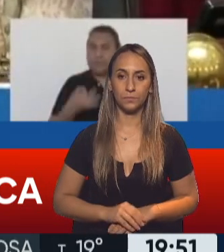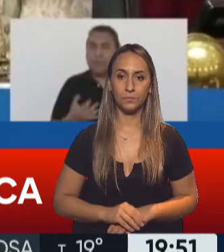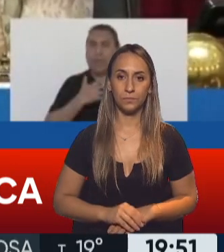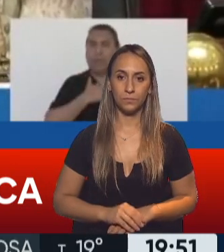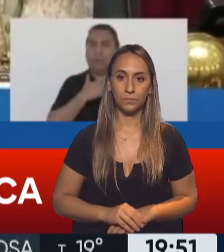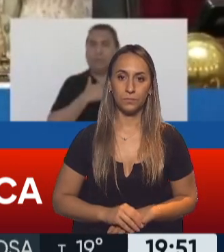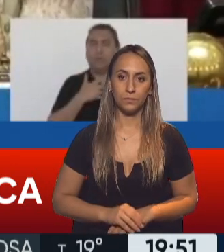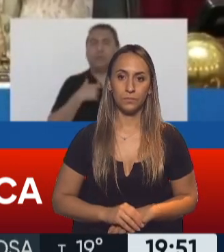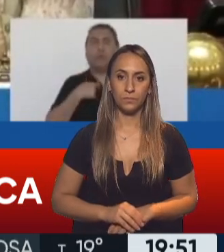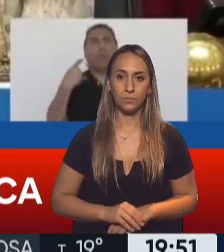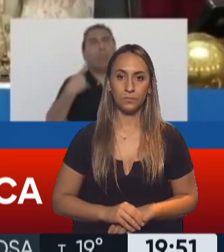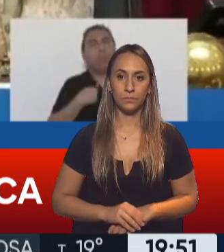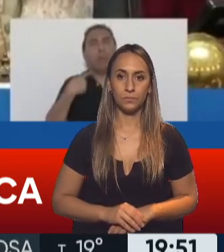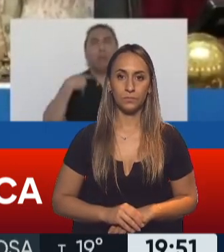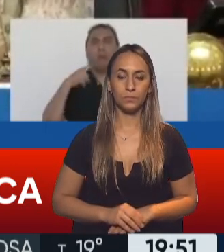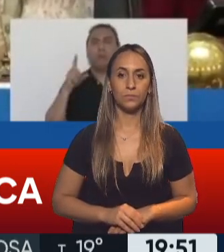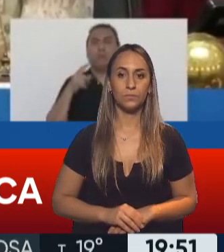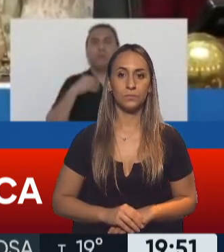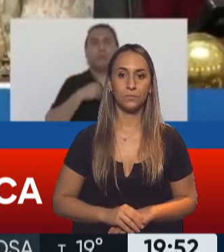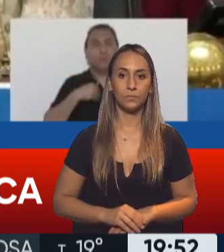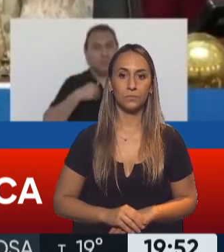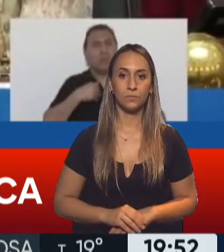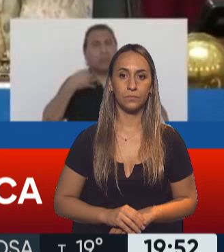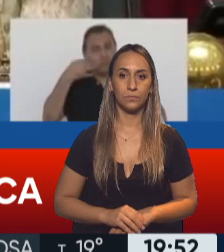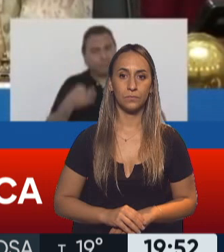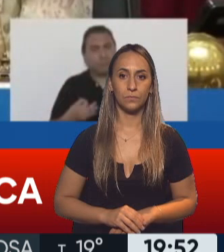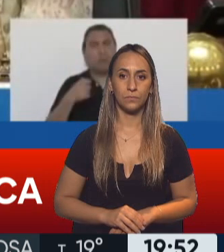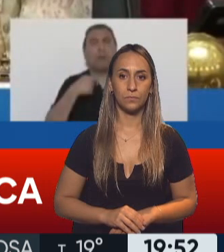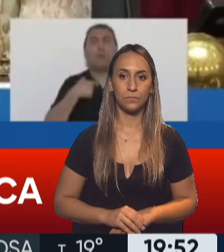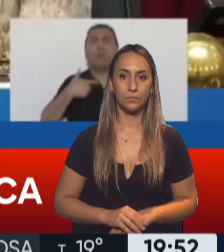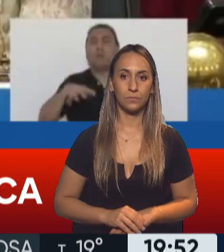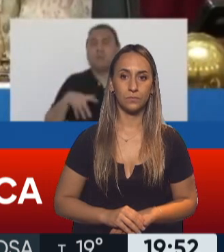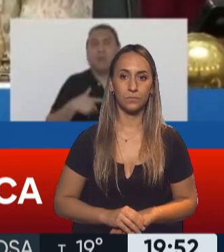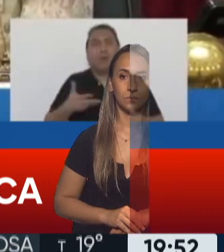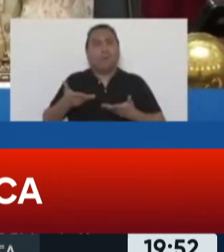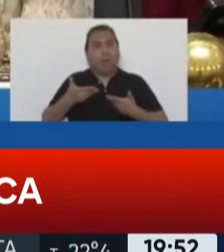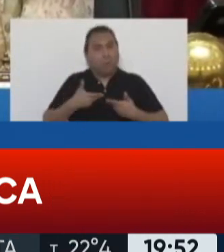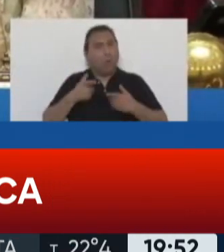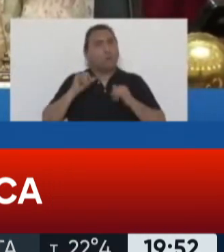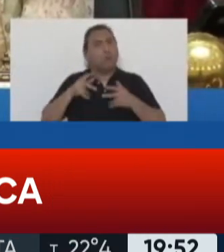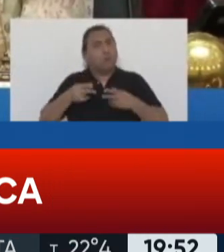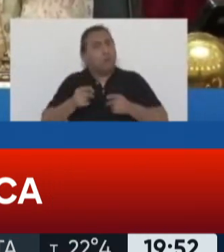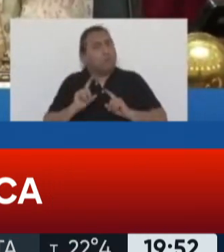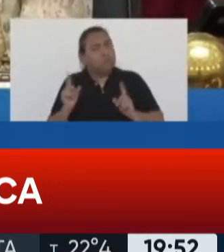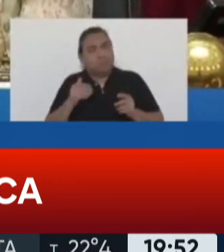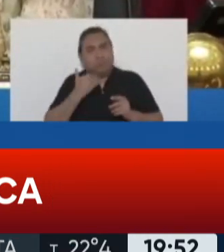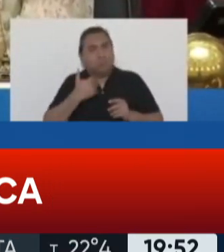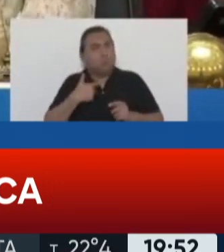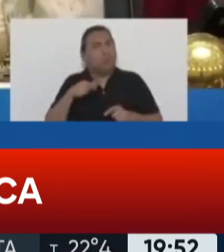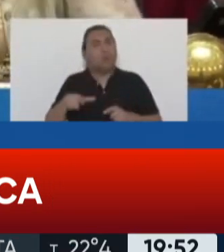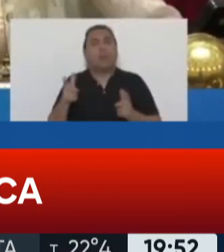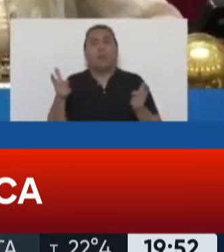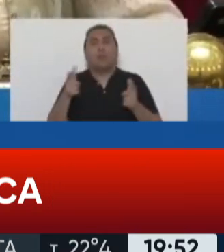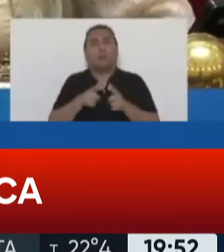No mentirme, hacer lo que sentía justo, aunque no fuera conveniente. Hoy, en este recinto del que me